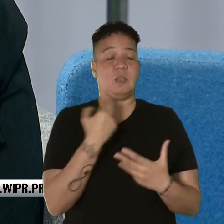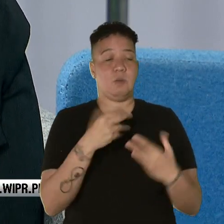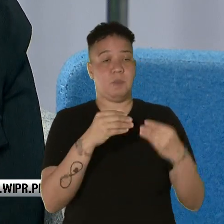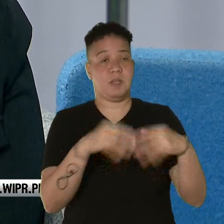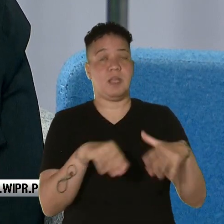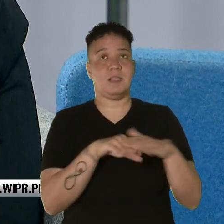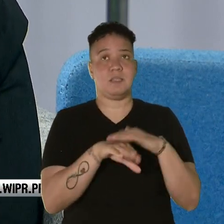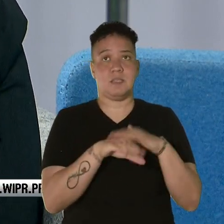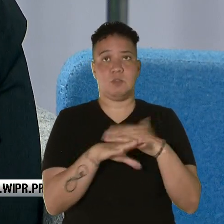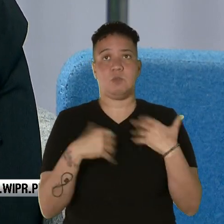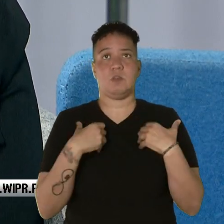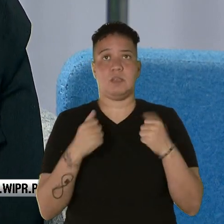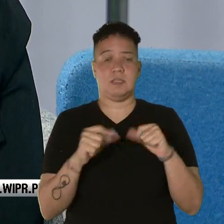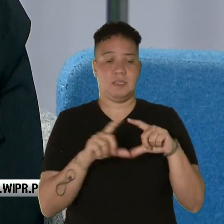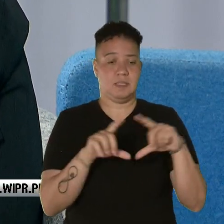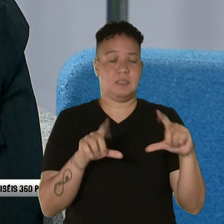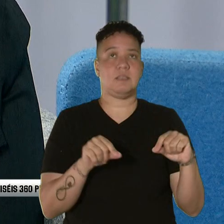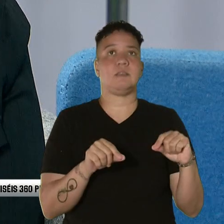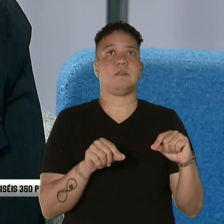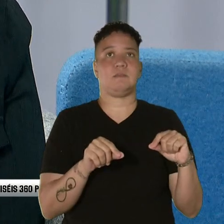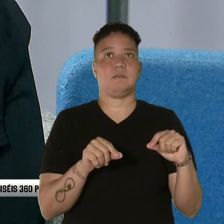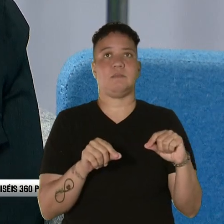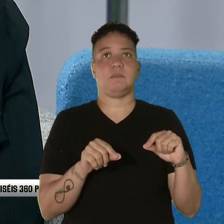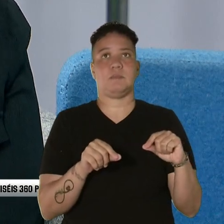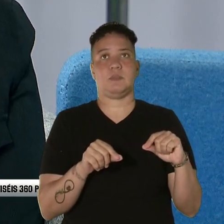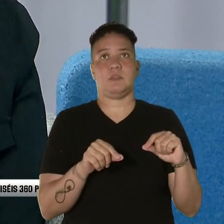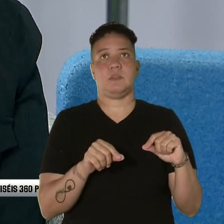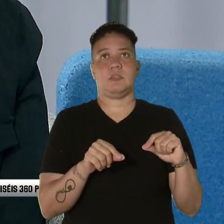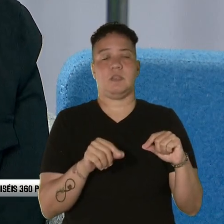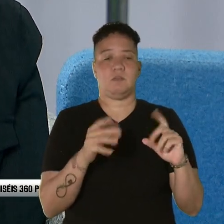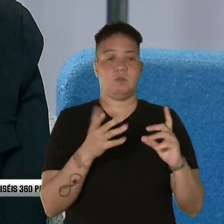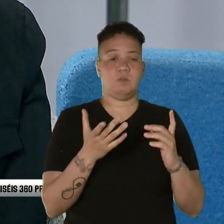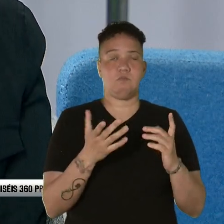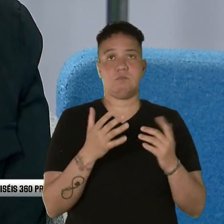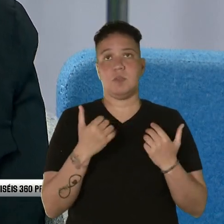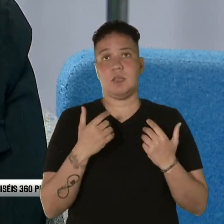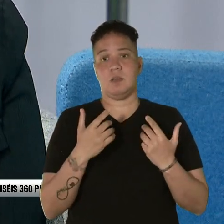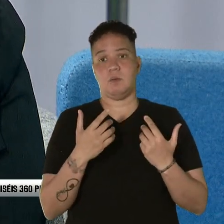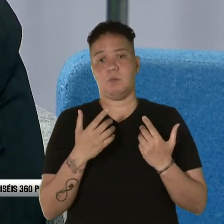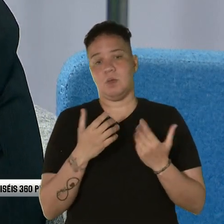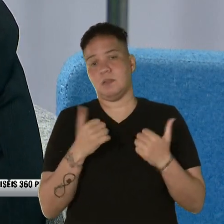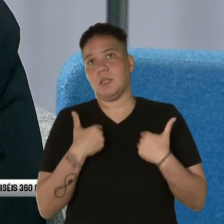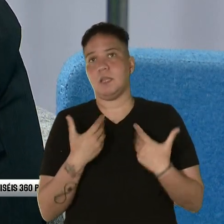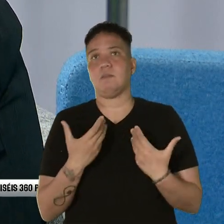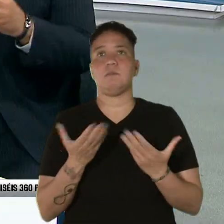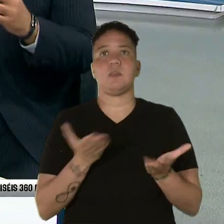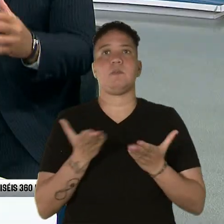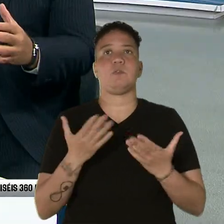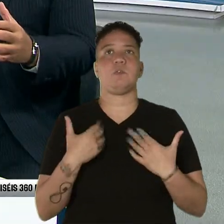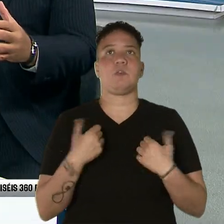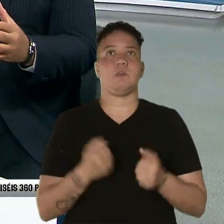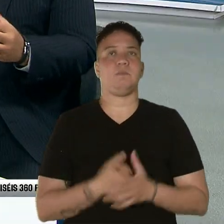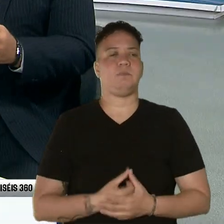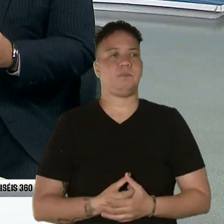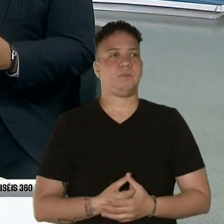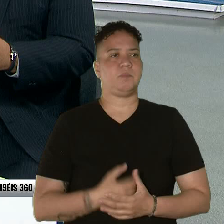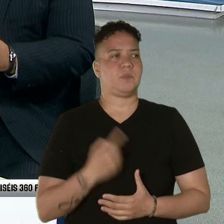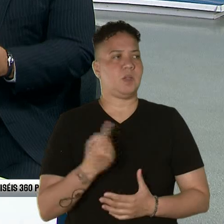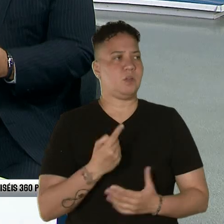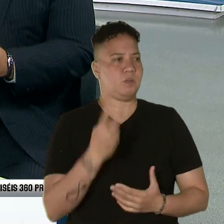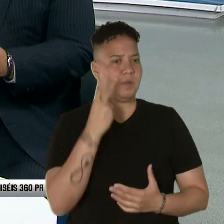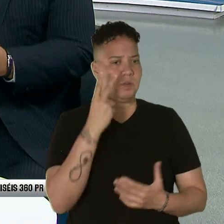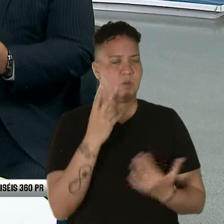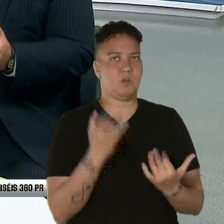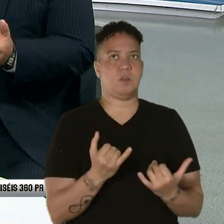esa tarjeta, ese privilegio que tenemos de tener una tarjeta que nos deja acceder a servicios de salud. Hay alguien que nos está viendo en este momento y dice,